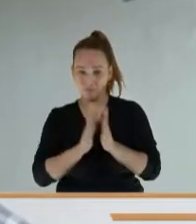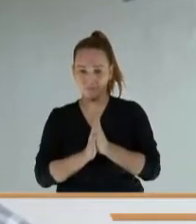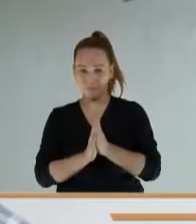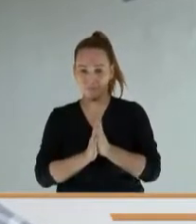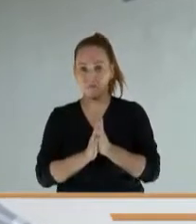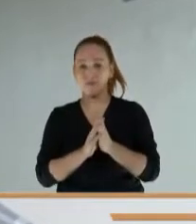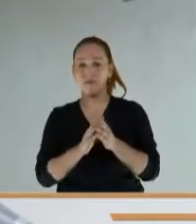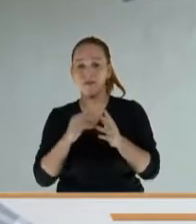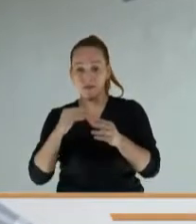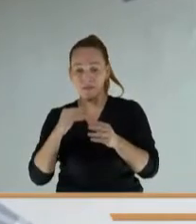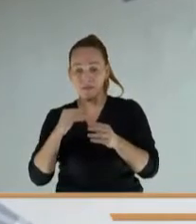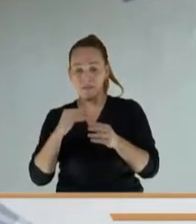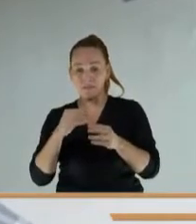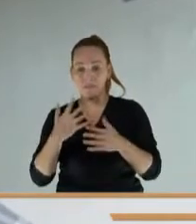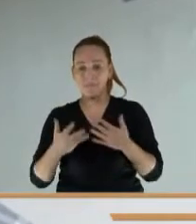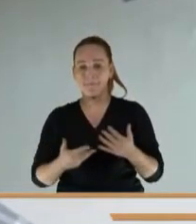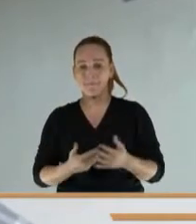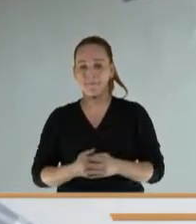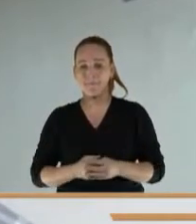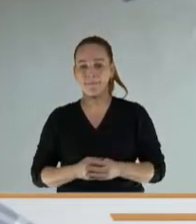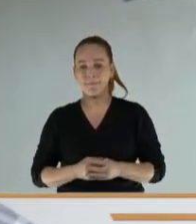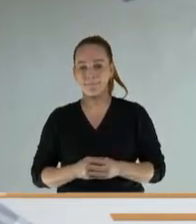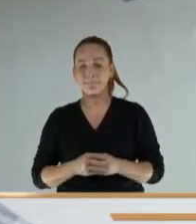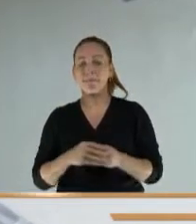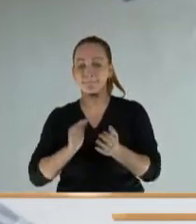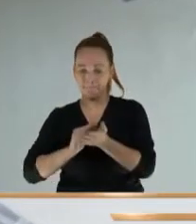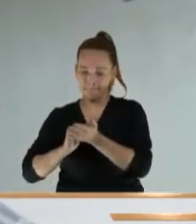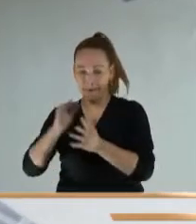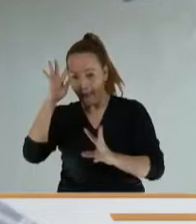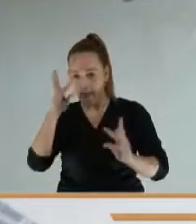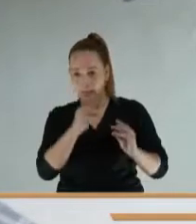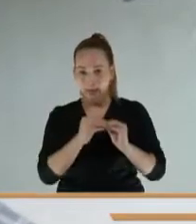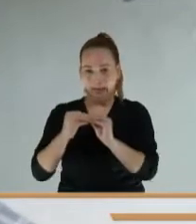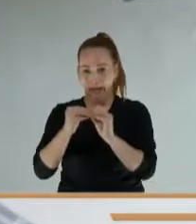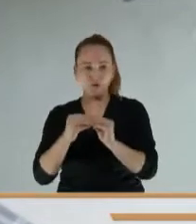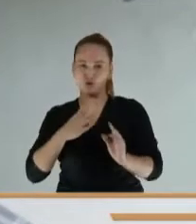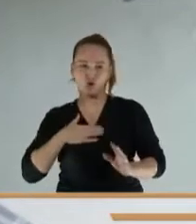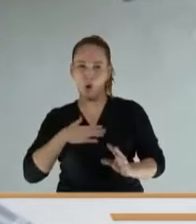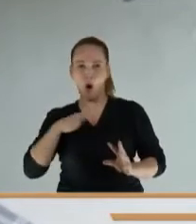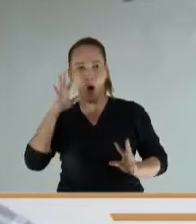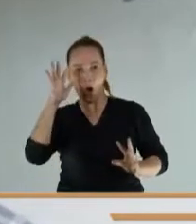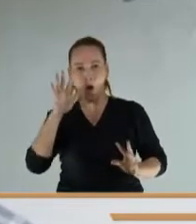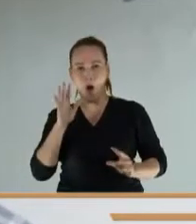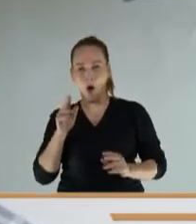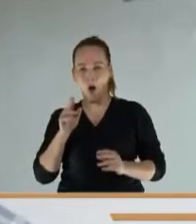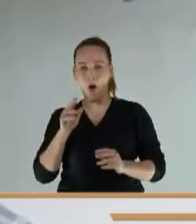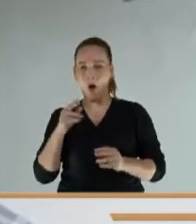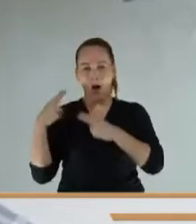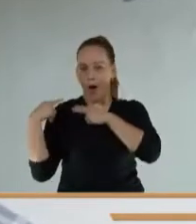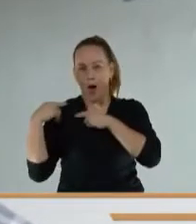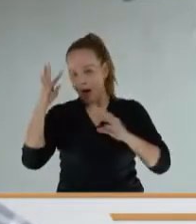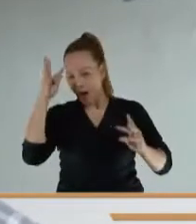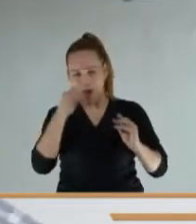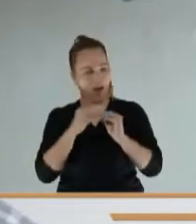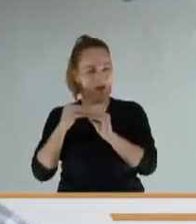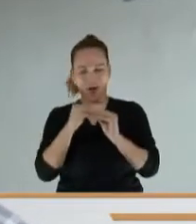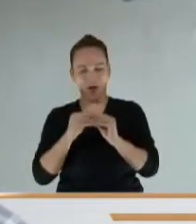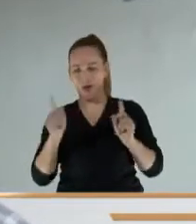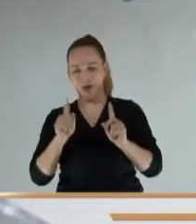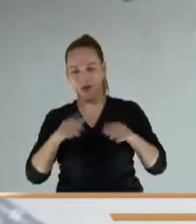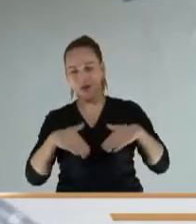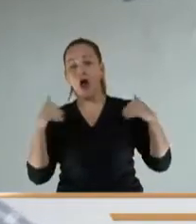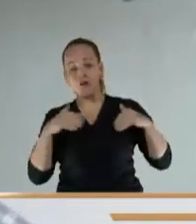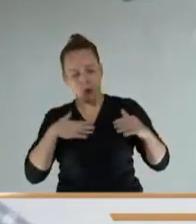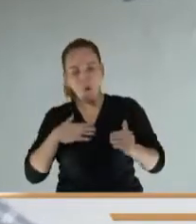además en la conciliación, yo no soy conciliador, pero pues, pues, pero hemos